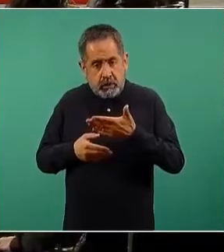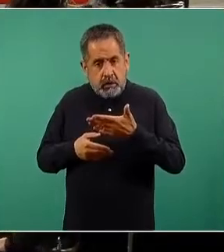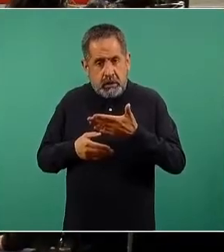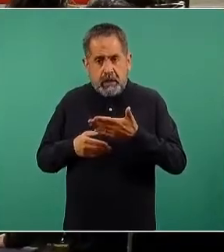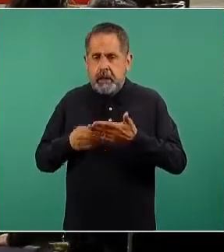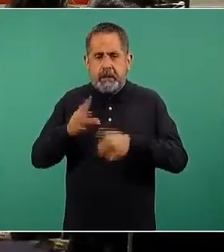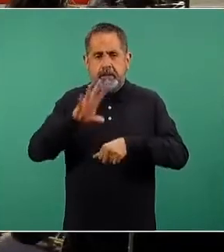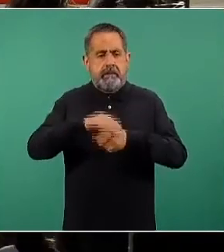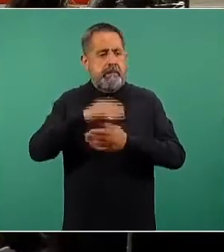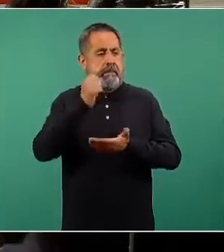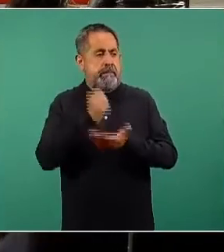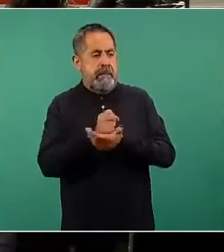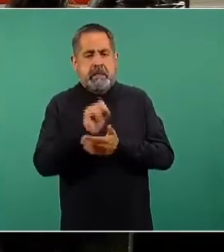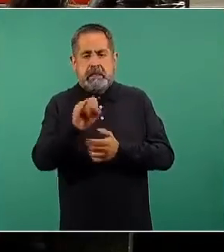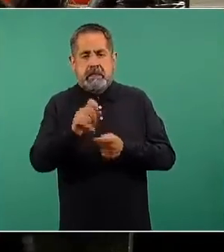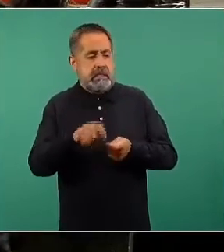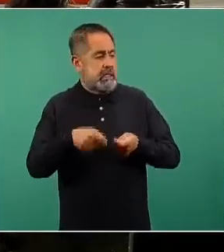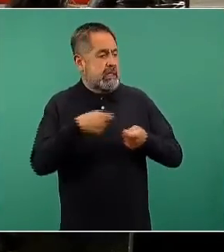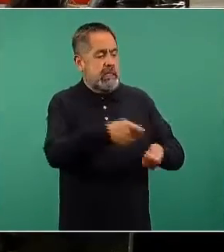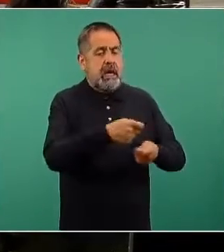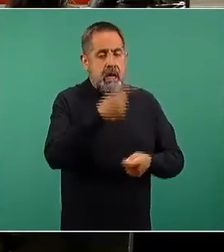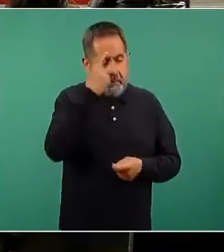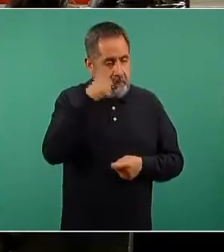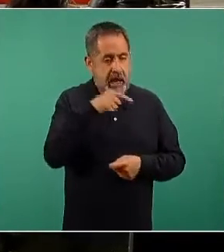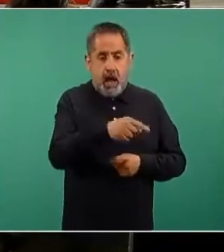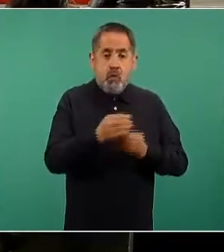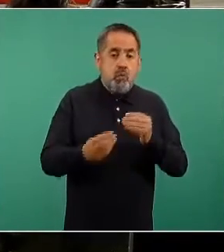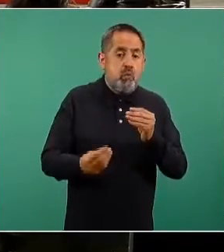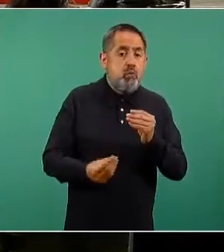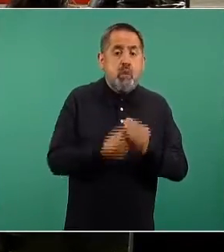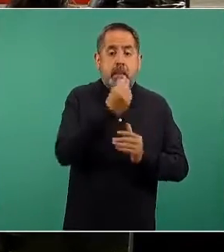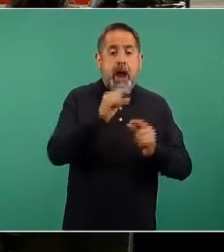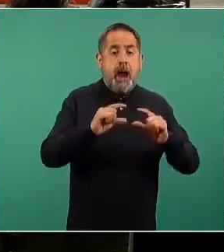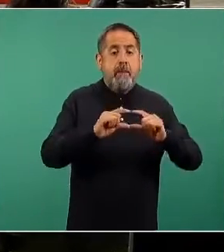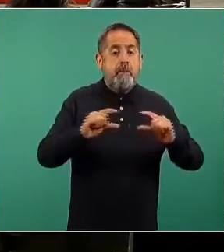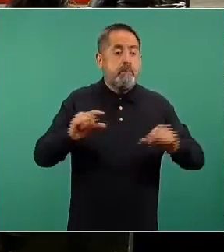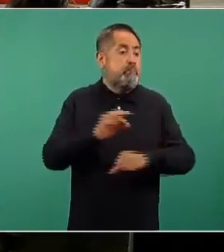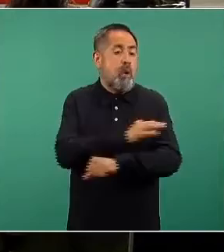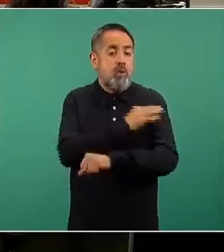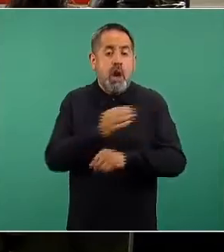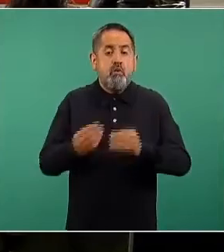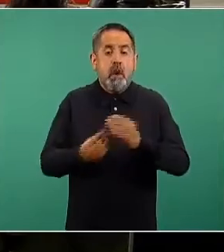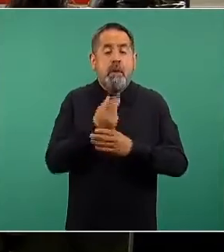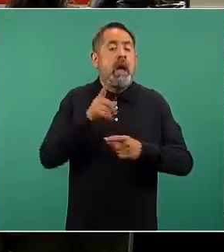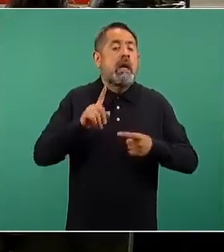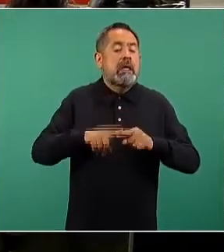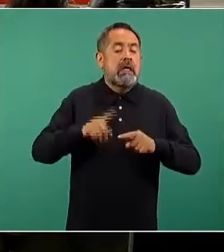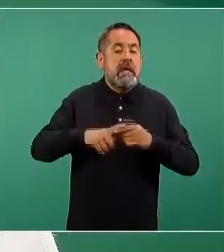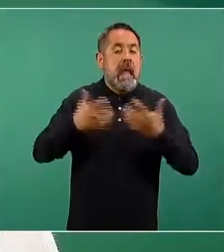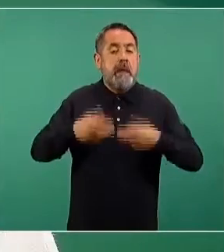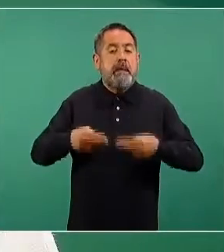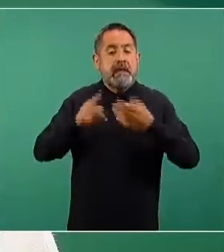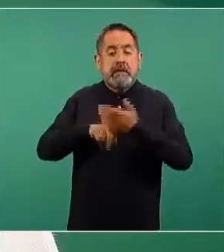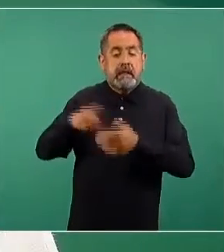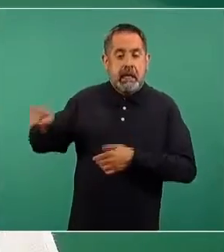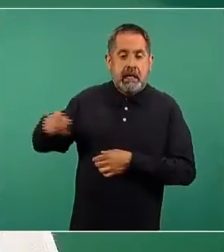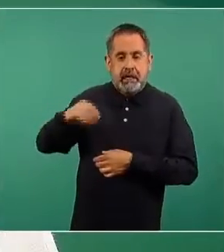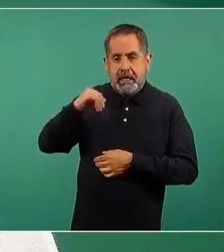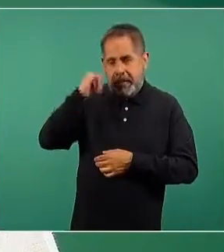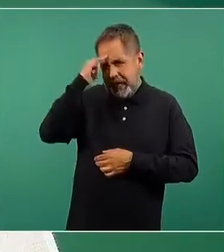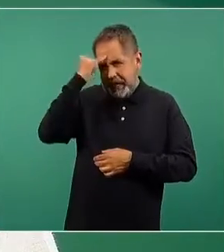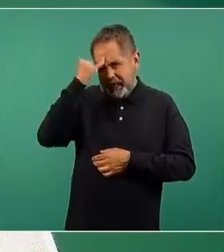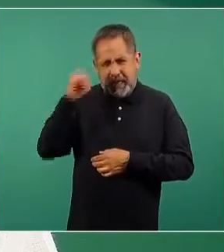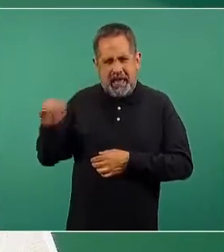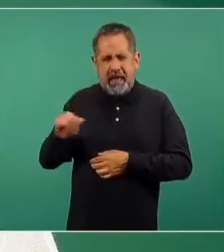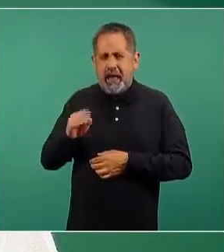concedió la autorización de uso de emergencia a una nueva vacuna. Esta es una vacuna producida por una empresa de la India que se llama Barat